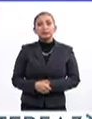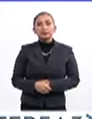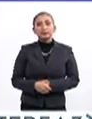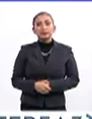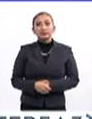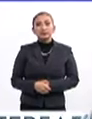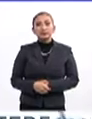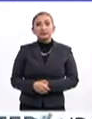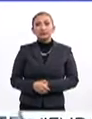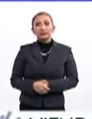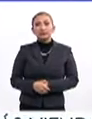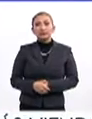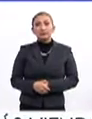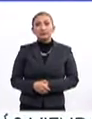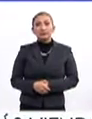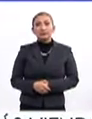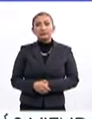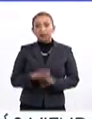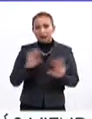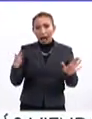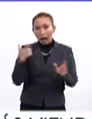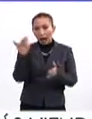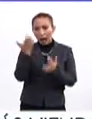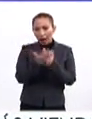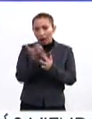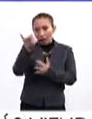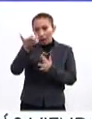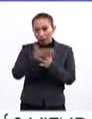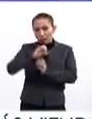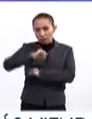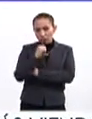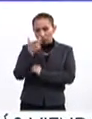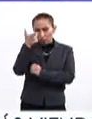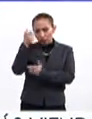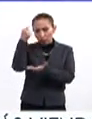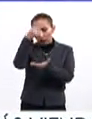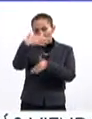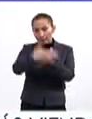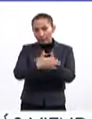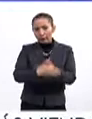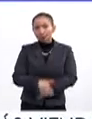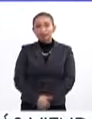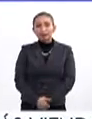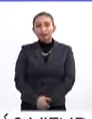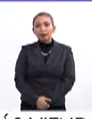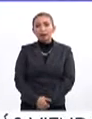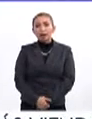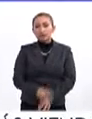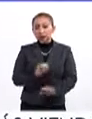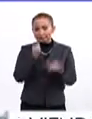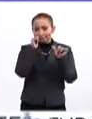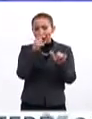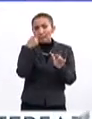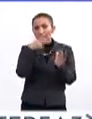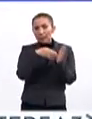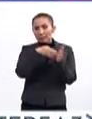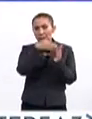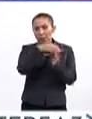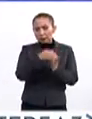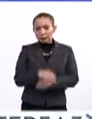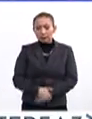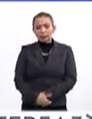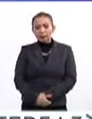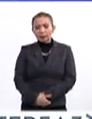ya en el presupuesto tienen considerados mil millones,